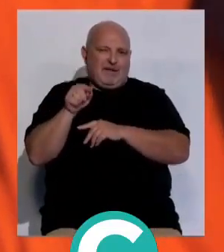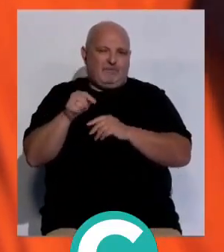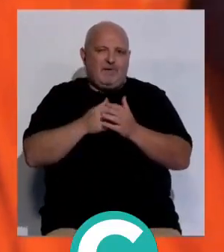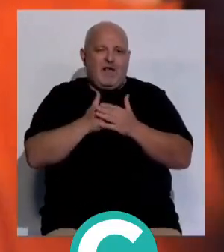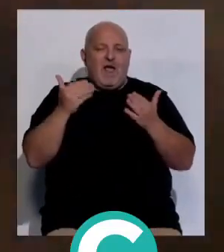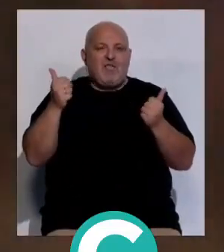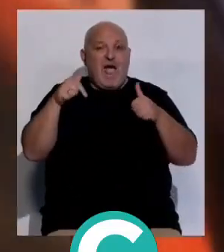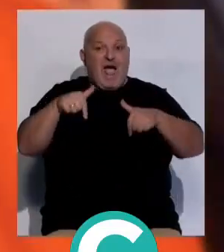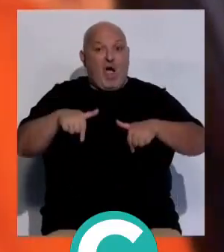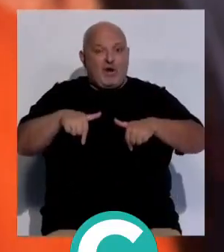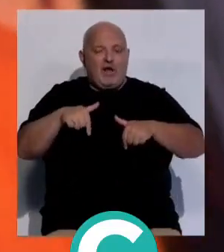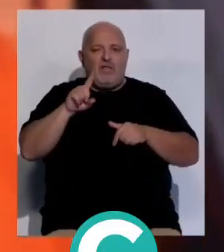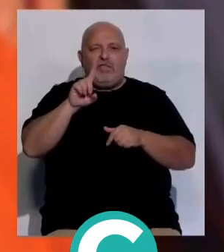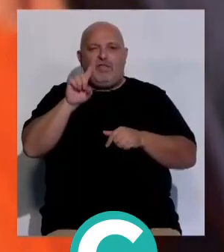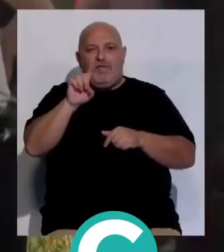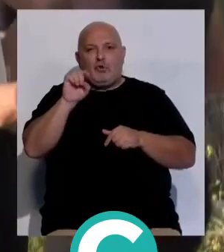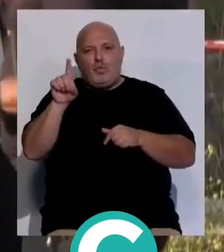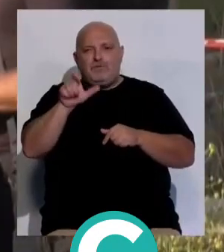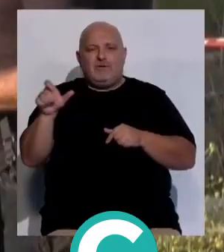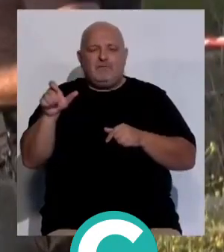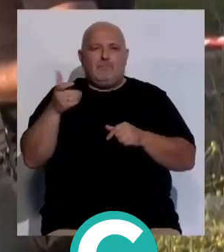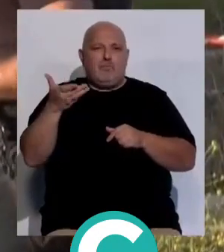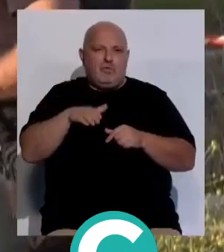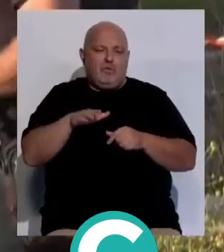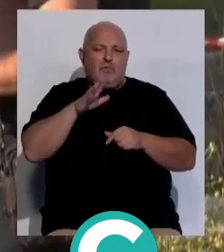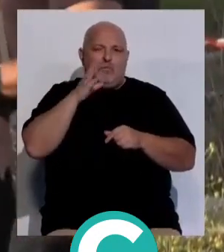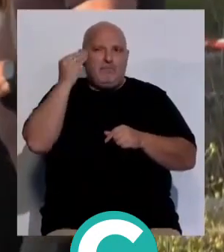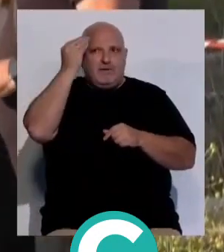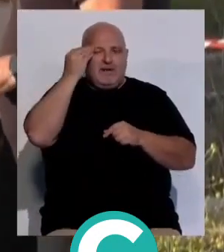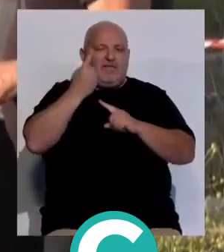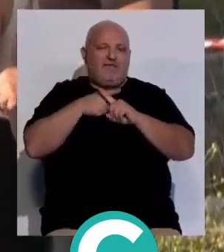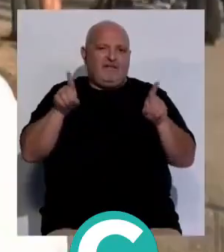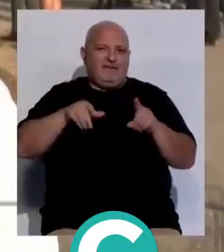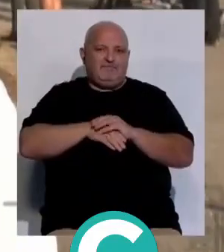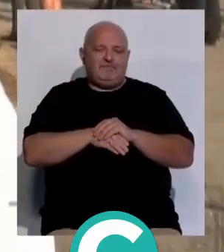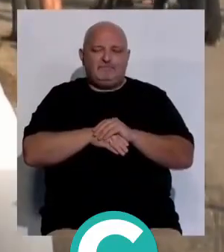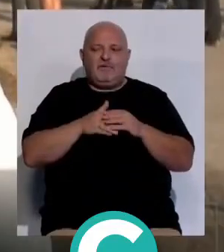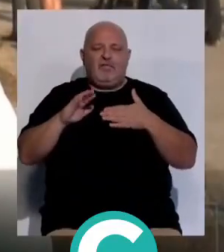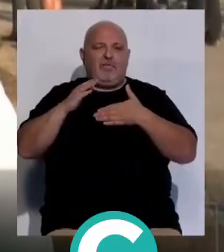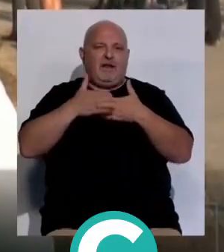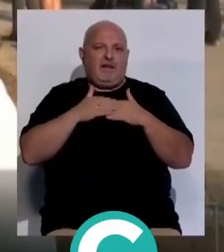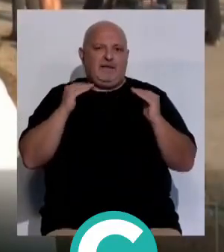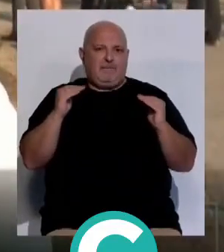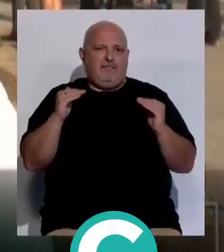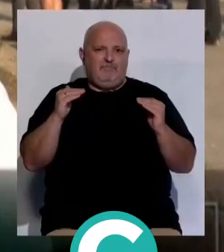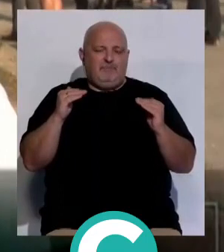El adiós ahora sí para 101 personas que perdieron su vida por pensar diferente. Cerramos una etapa,